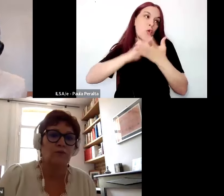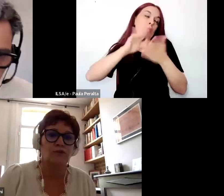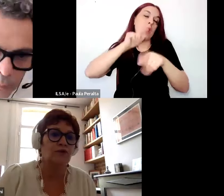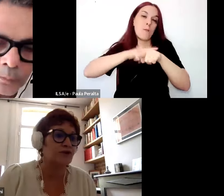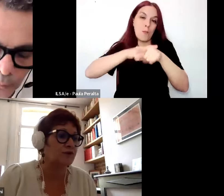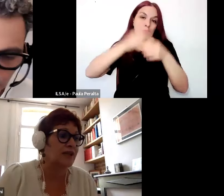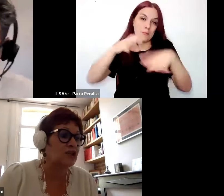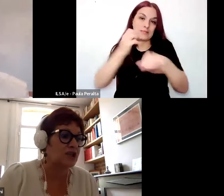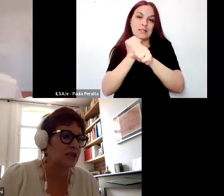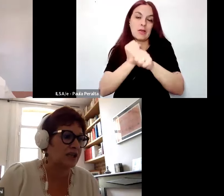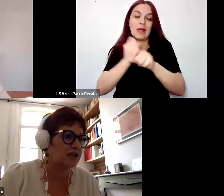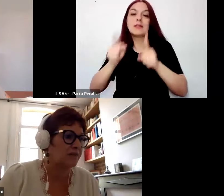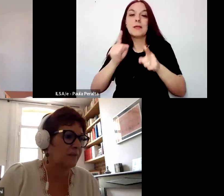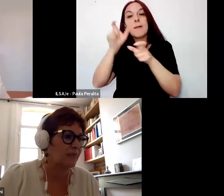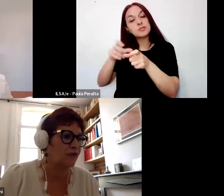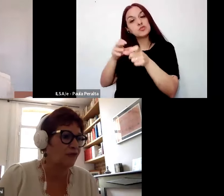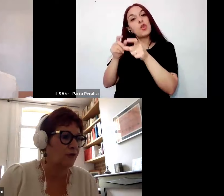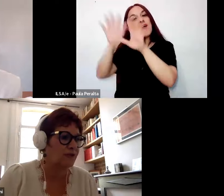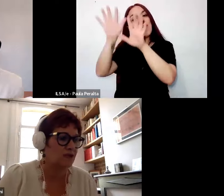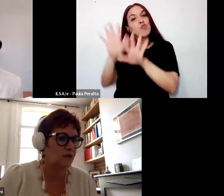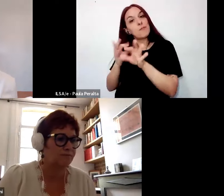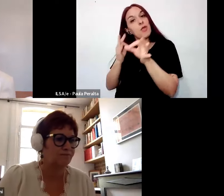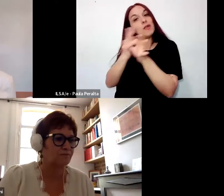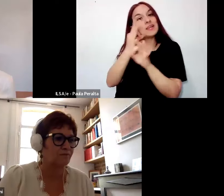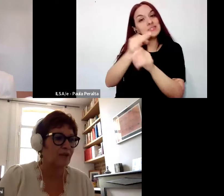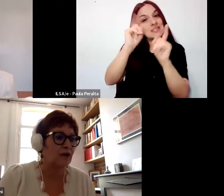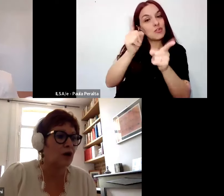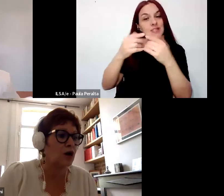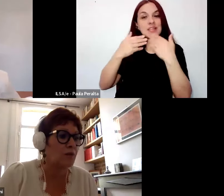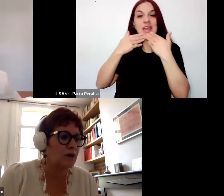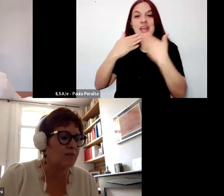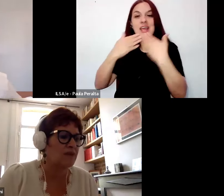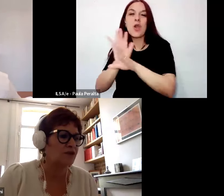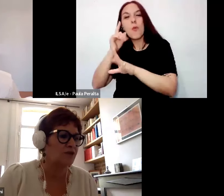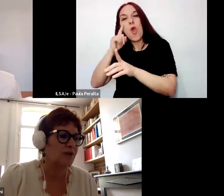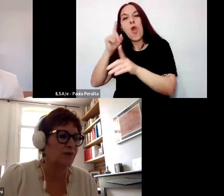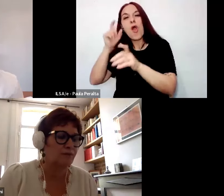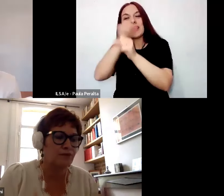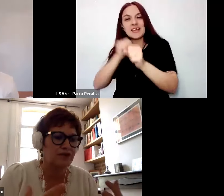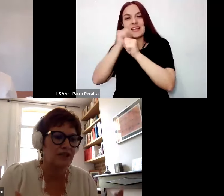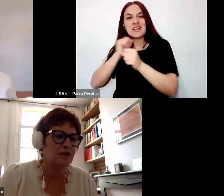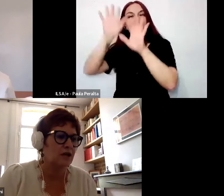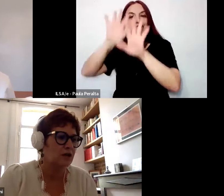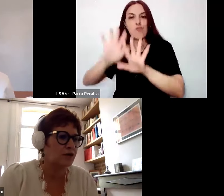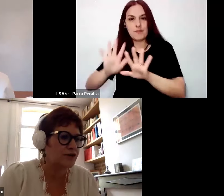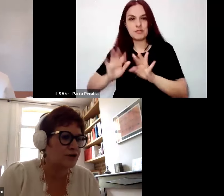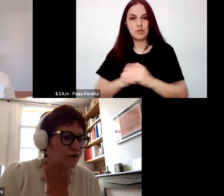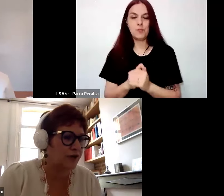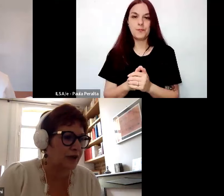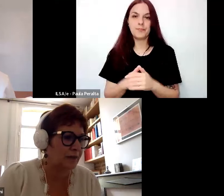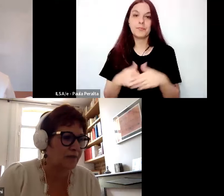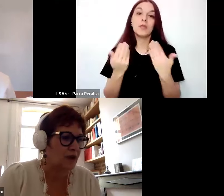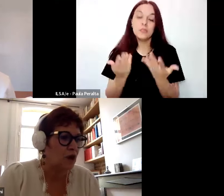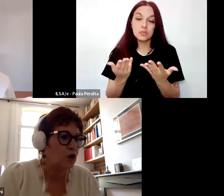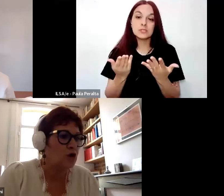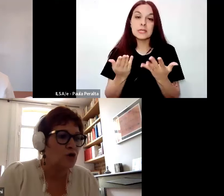expertiz del formador por su ingeniería de la formación. Entonces, ¿cómo podemos